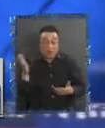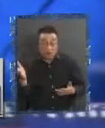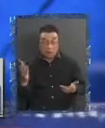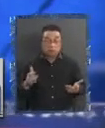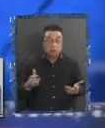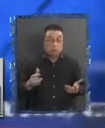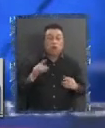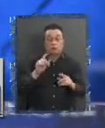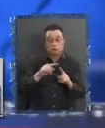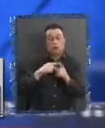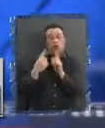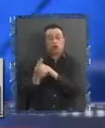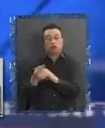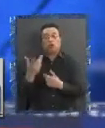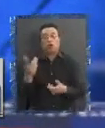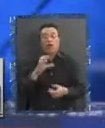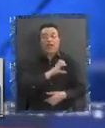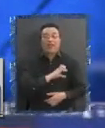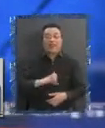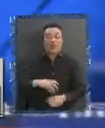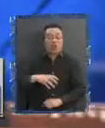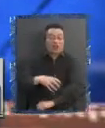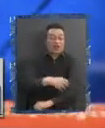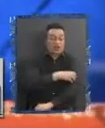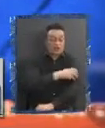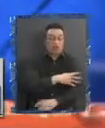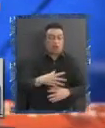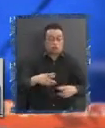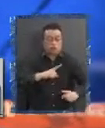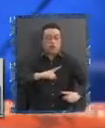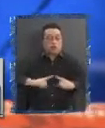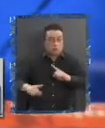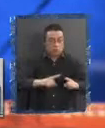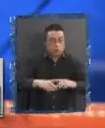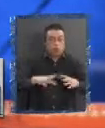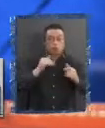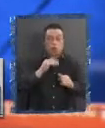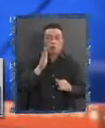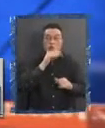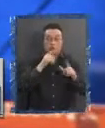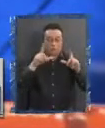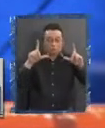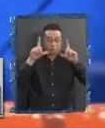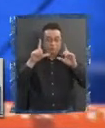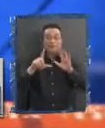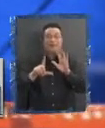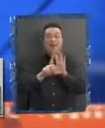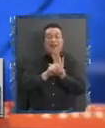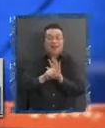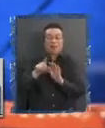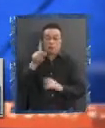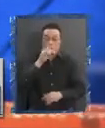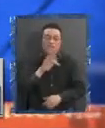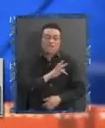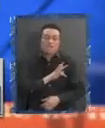modelos de estado regional A fuerte componente administrativo Donde no está ese protagonismo Legislativo Como sería el caso francés